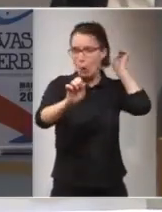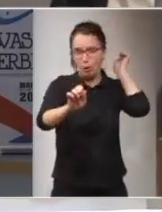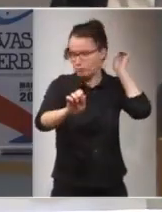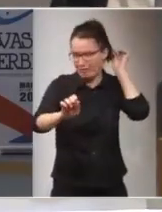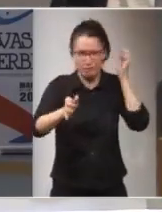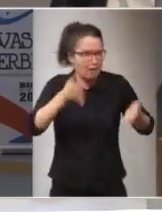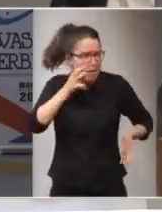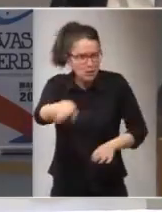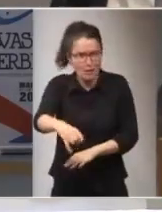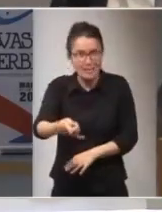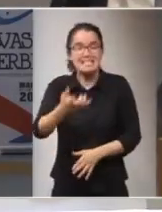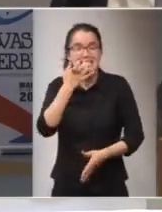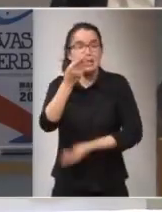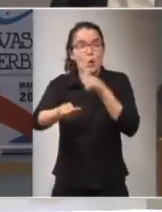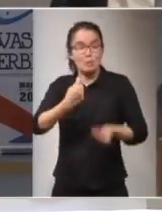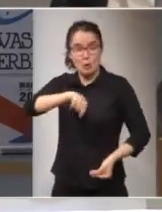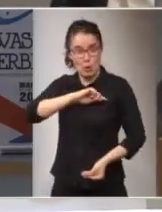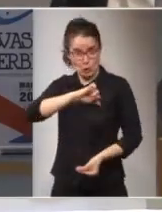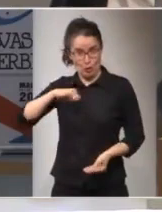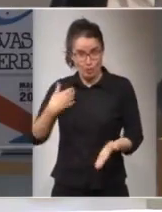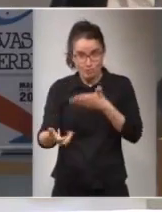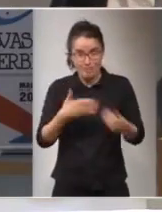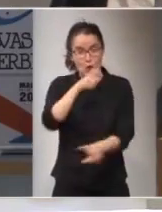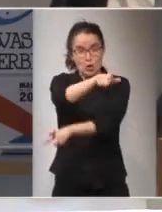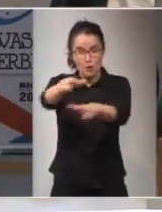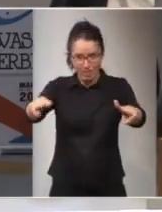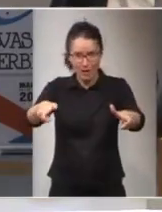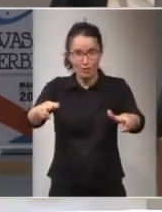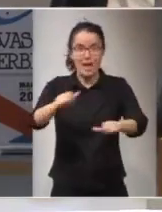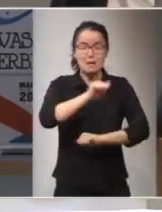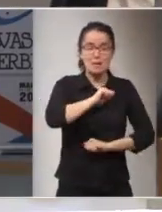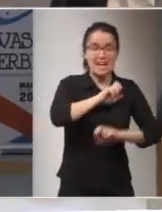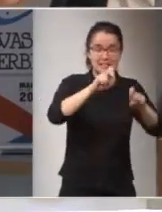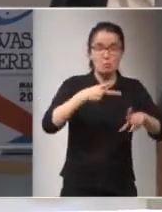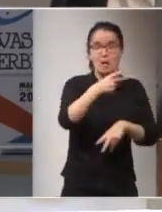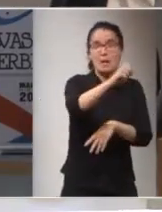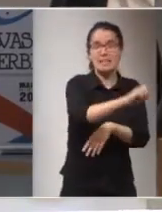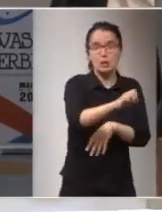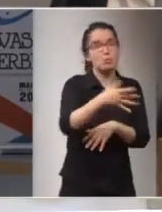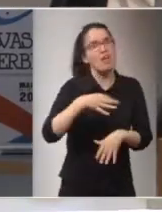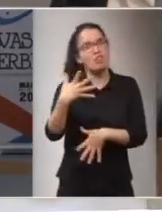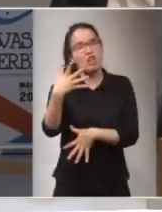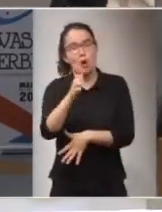si lo diseñamos nosotros mismos los ciudadanos quizás en vez de esperar 20 años podemos esperar